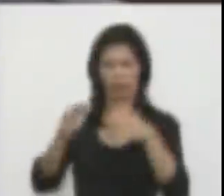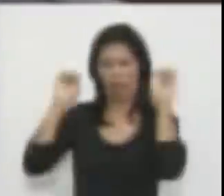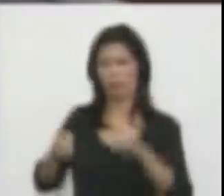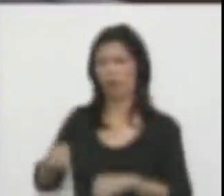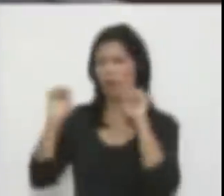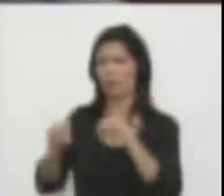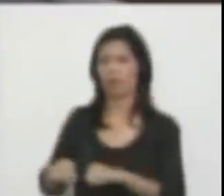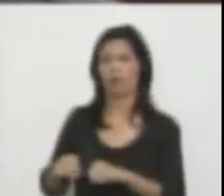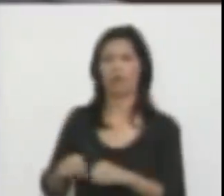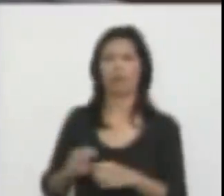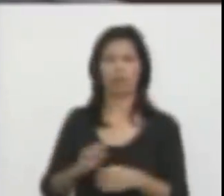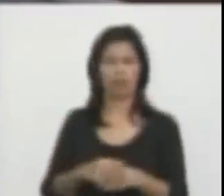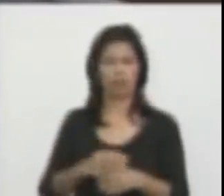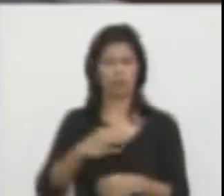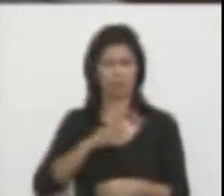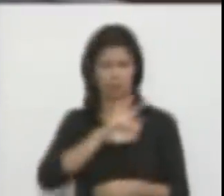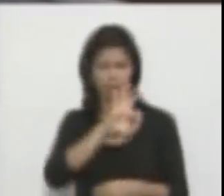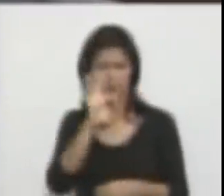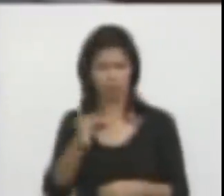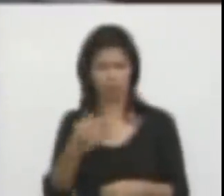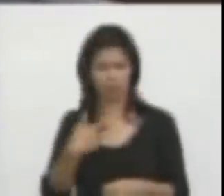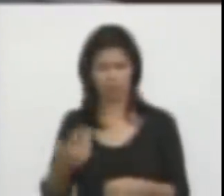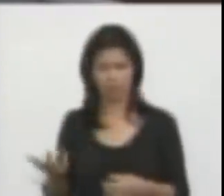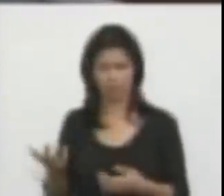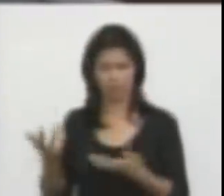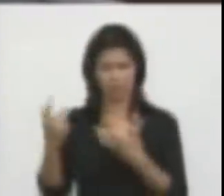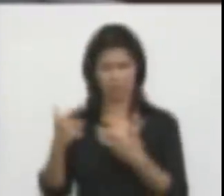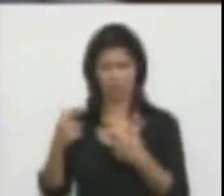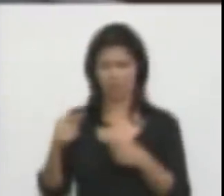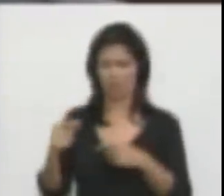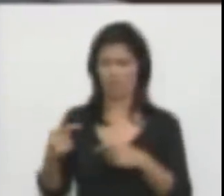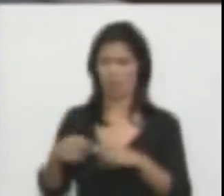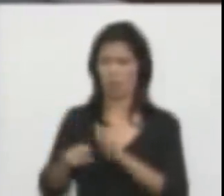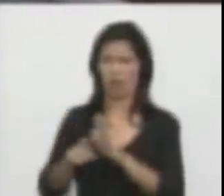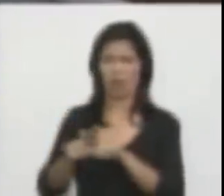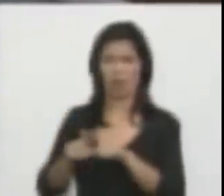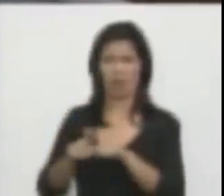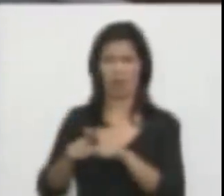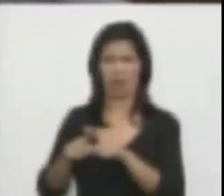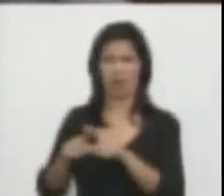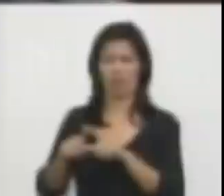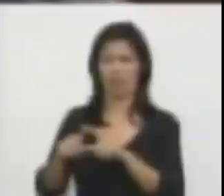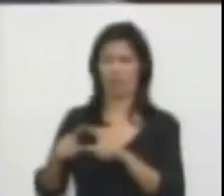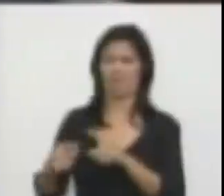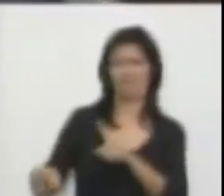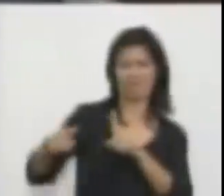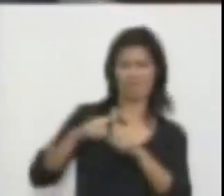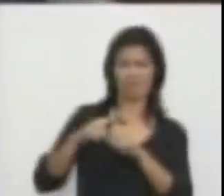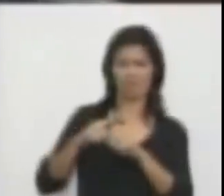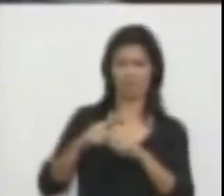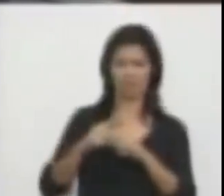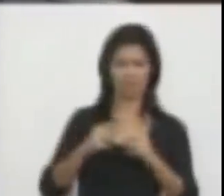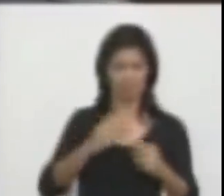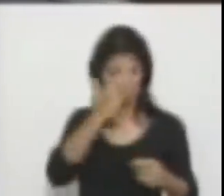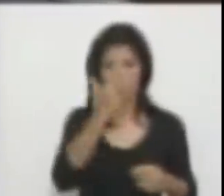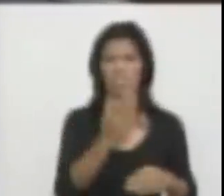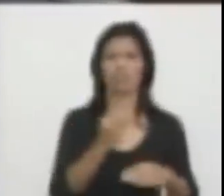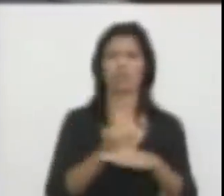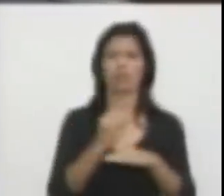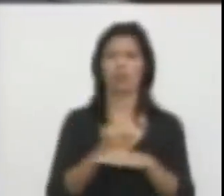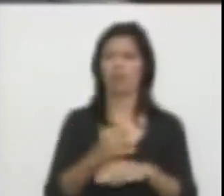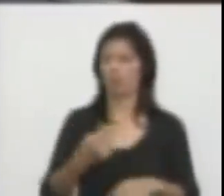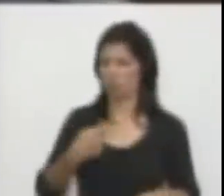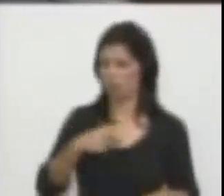nunca había oído en mi vida un desafío tan frontal a las instituciones. Vamos a tener